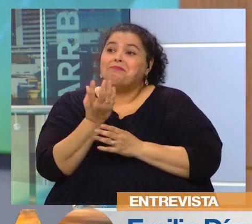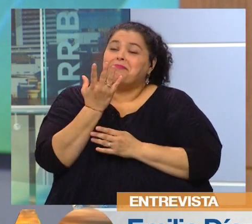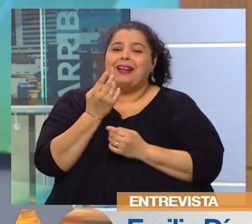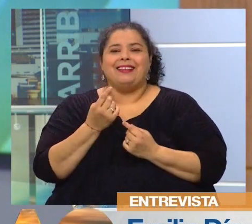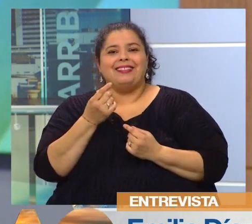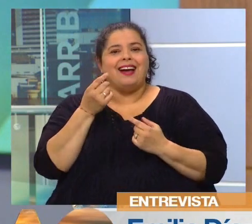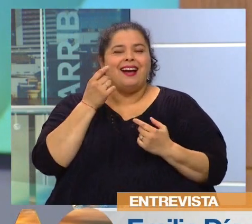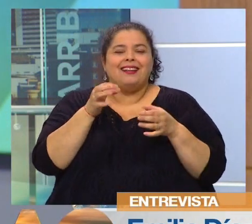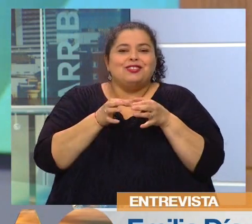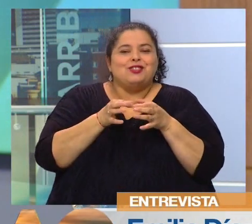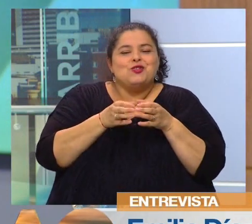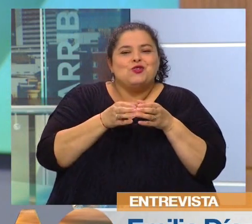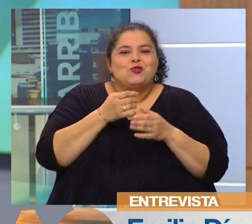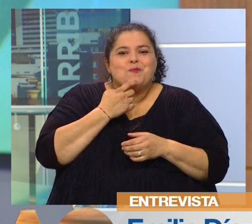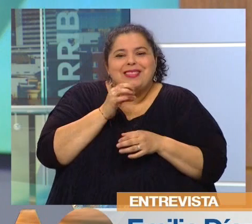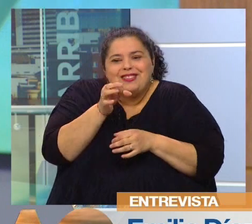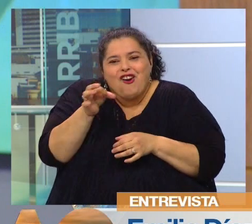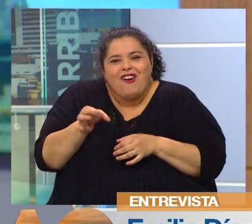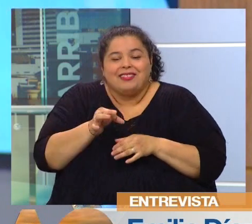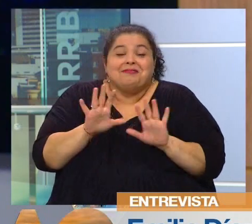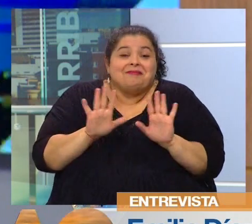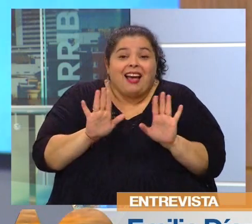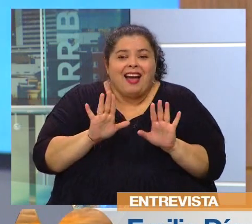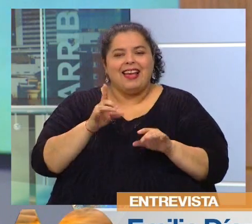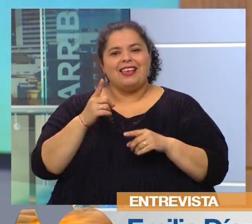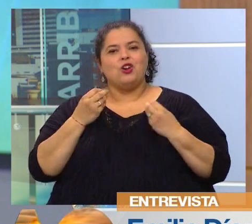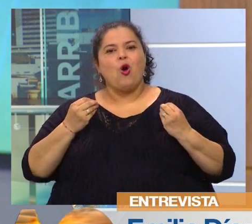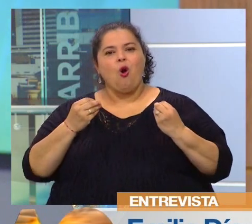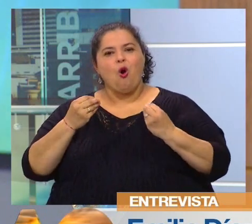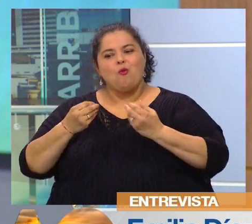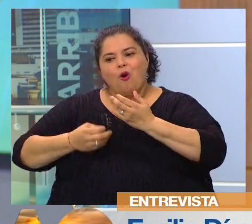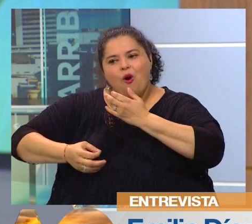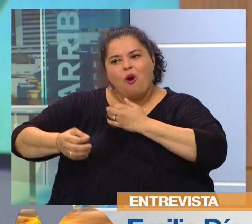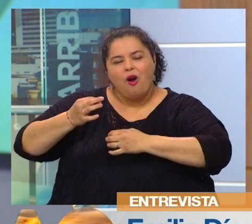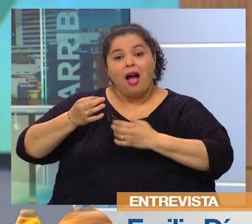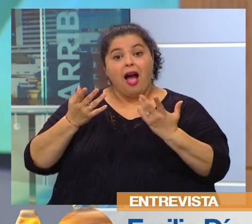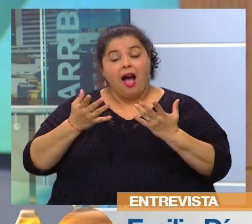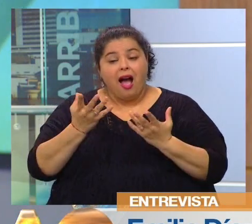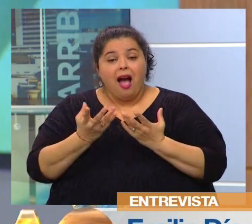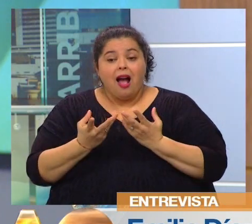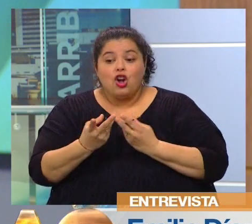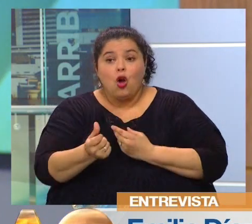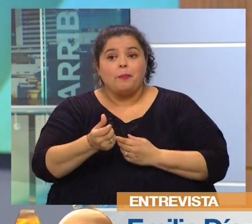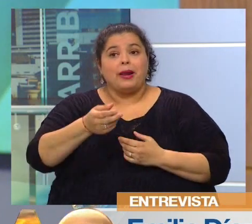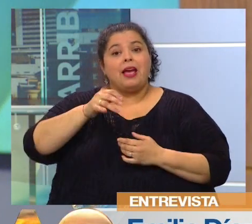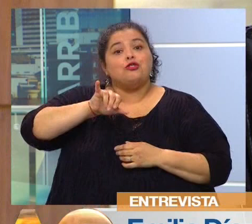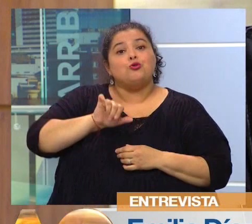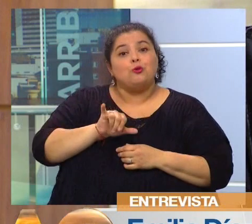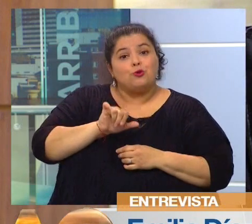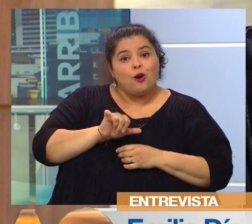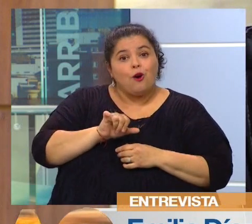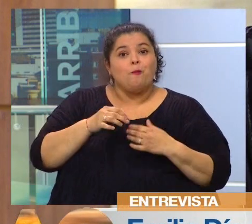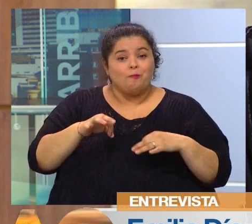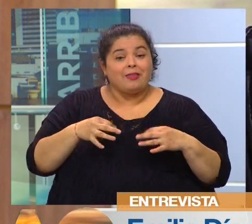establecer una relación armoñosa o equilibrada con ese té? Con ese té que me compré unos yuyitos en la quiero disfrutarlo